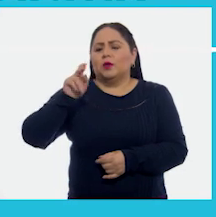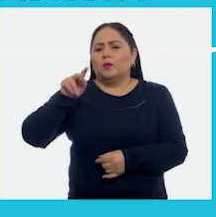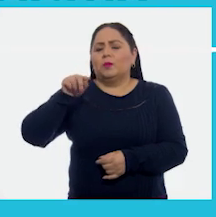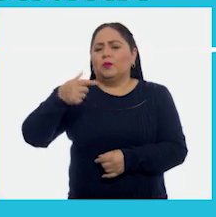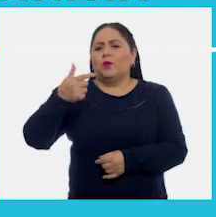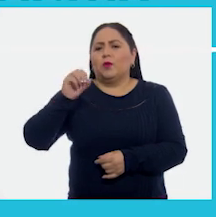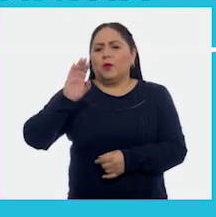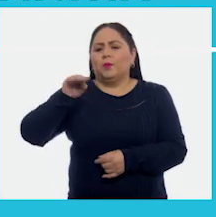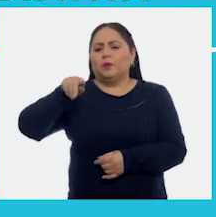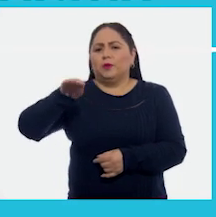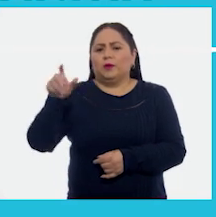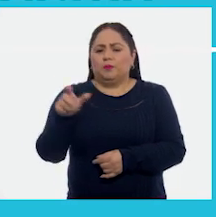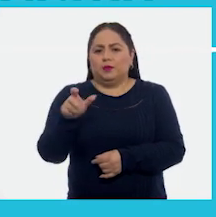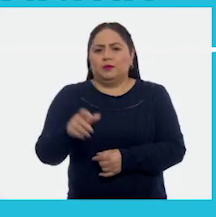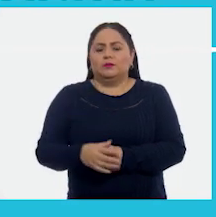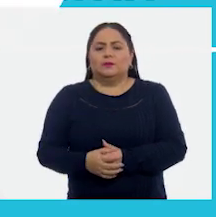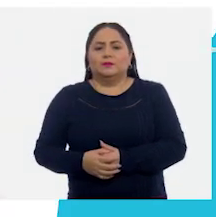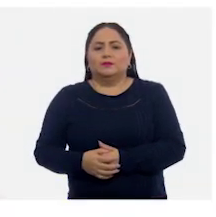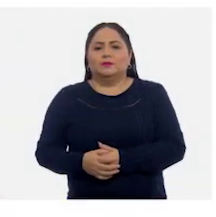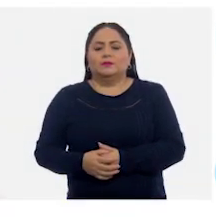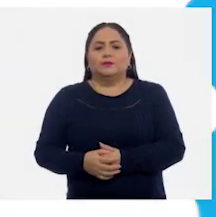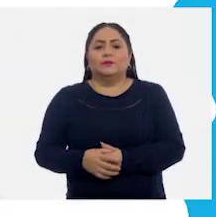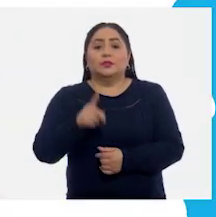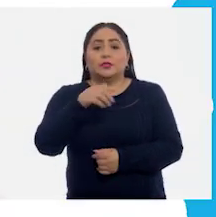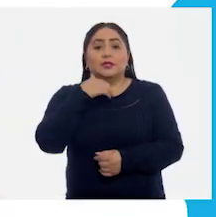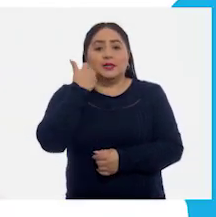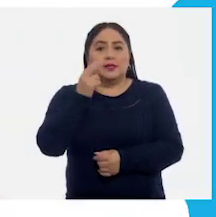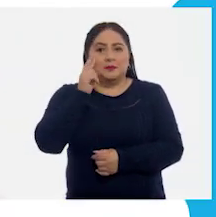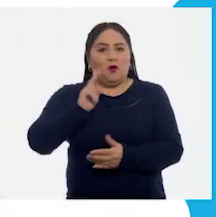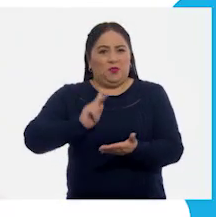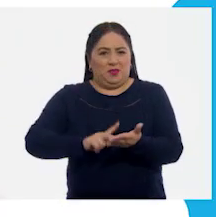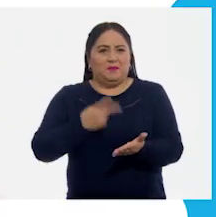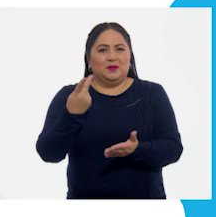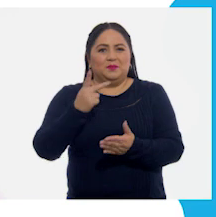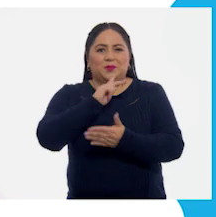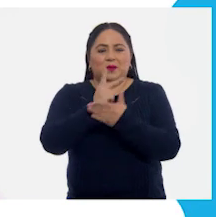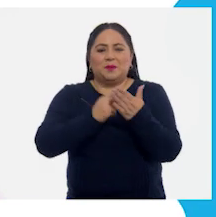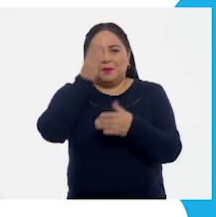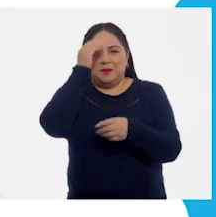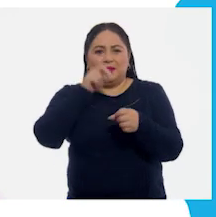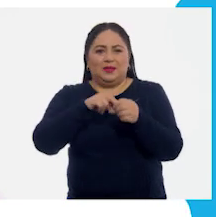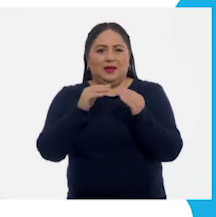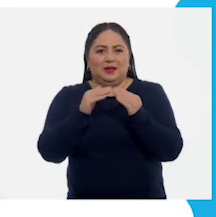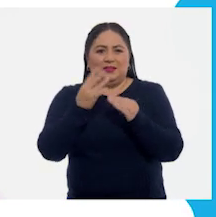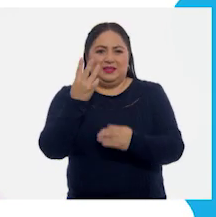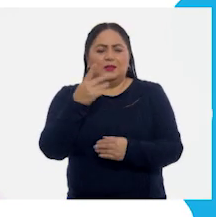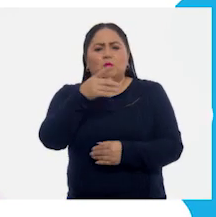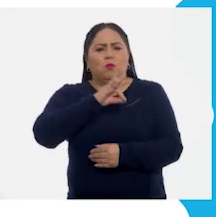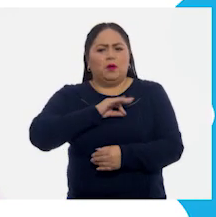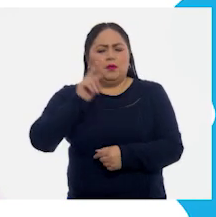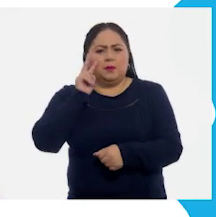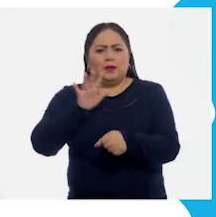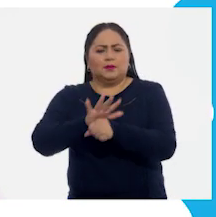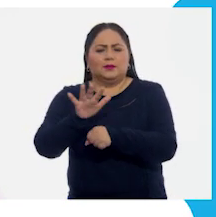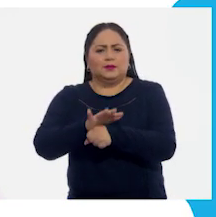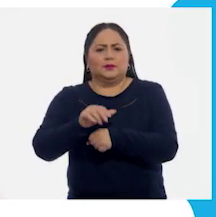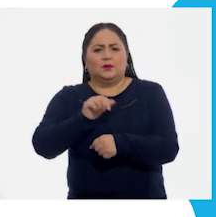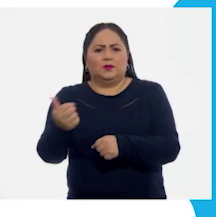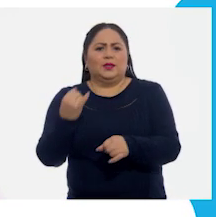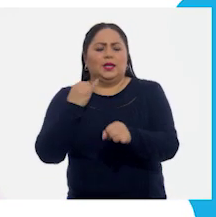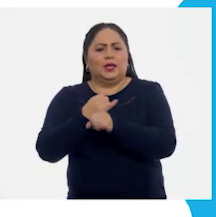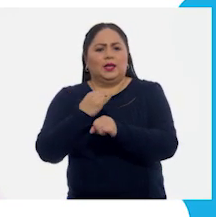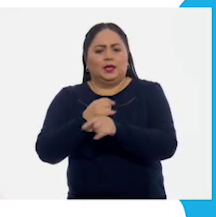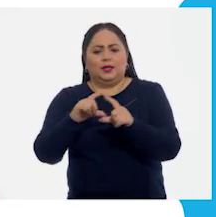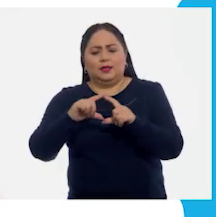.gov.mx. Si quieres volver a ver los programas de Aprende en Casa 3, los puedes encontrar en la